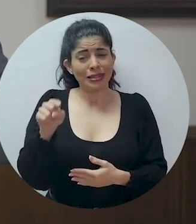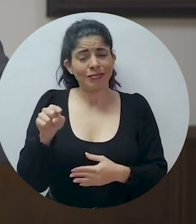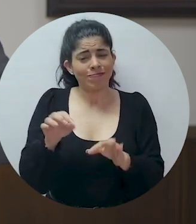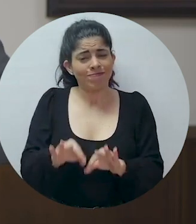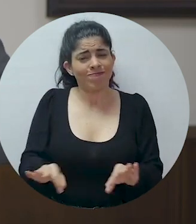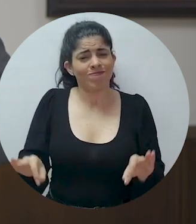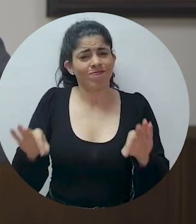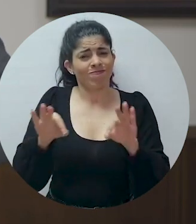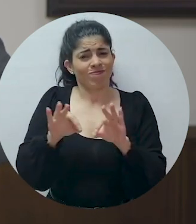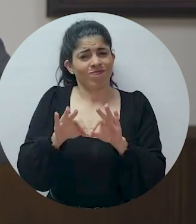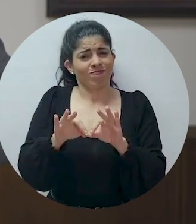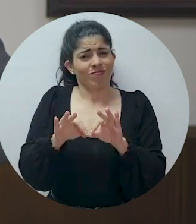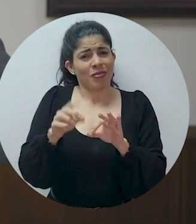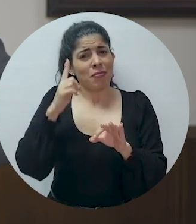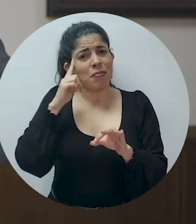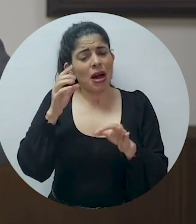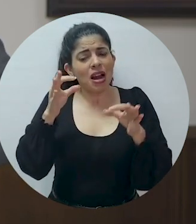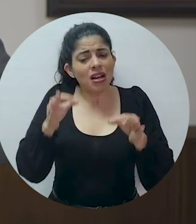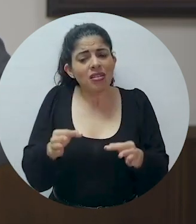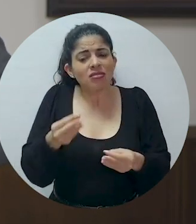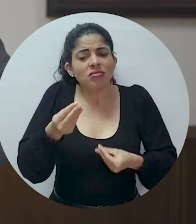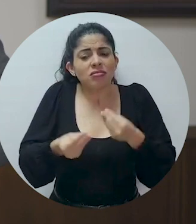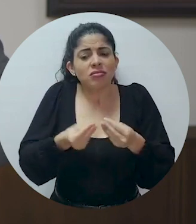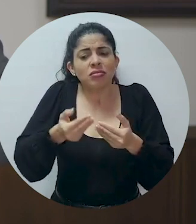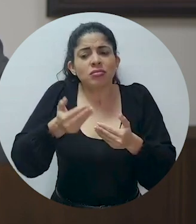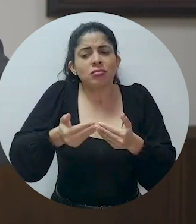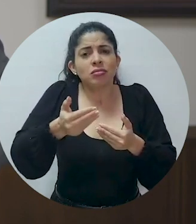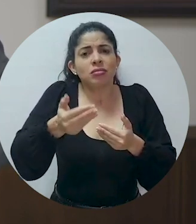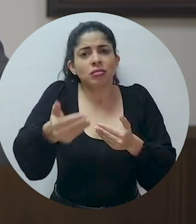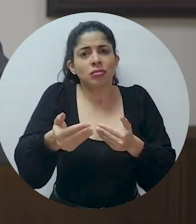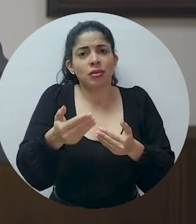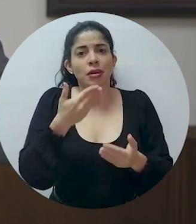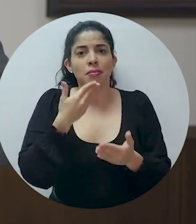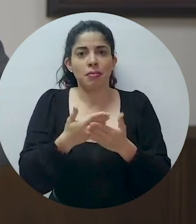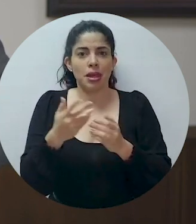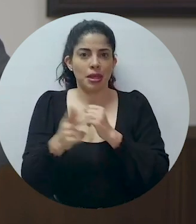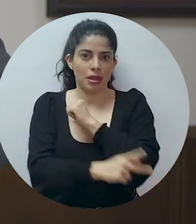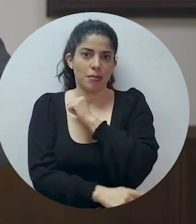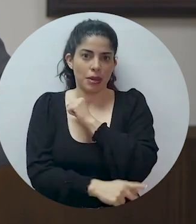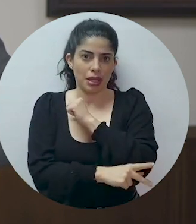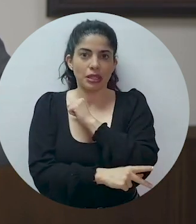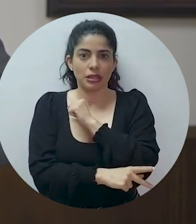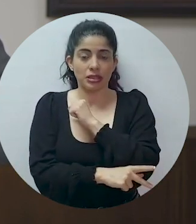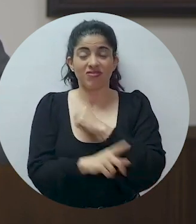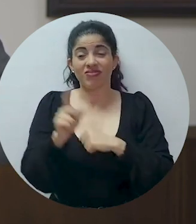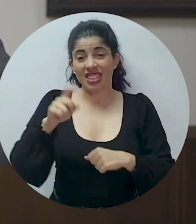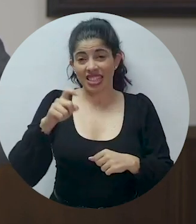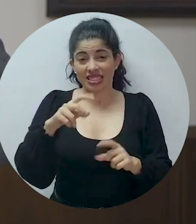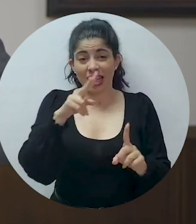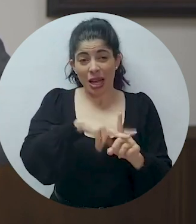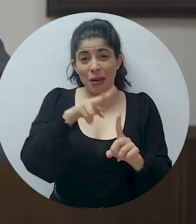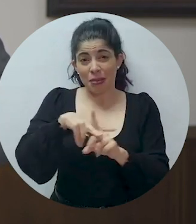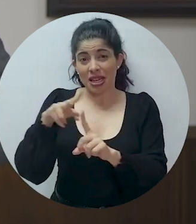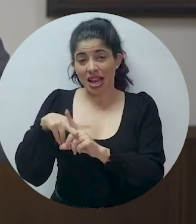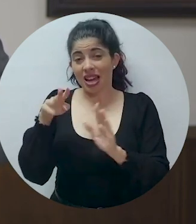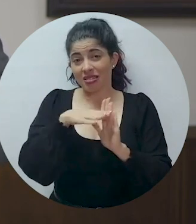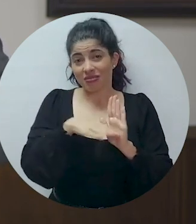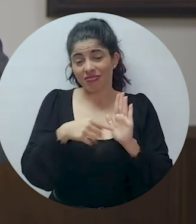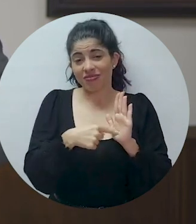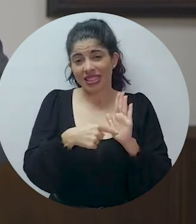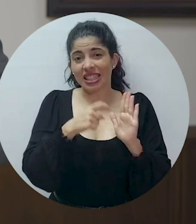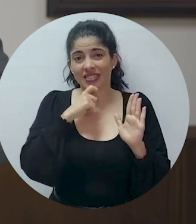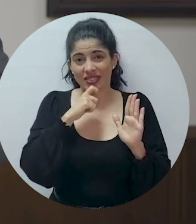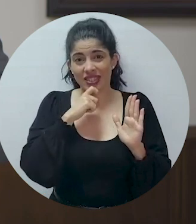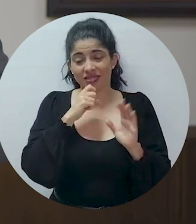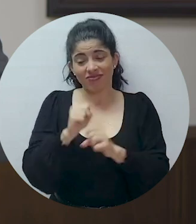decisivos para el bienestar del país y será necesario adoptar medidas difíciles. El